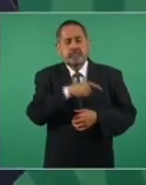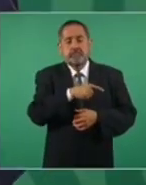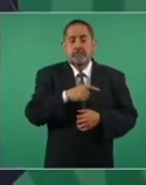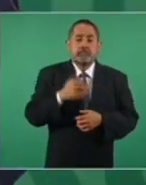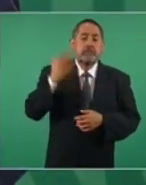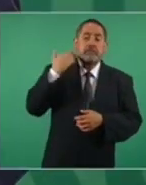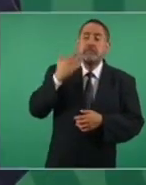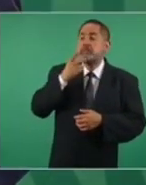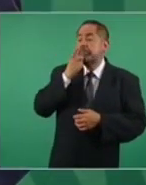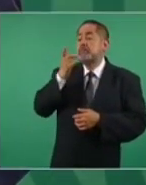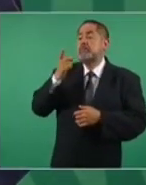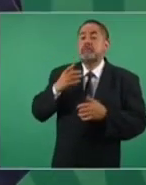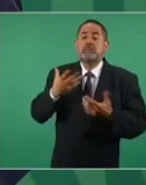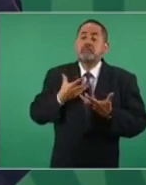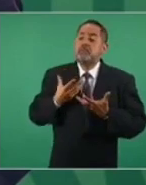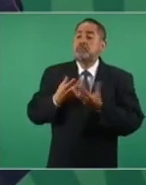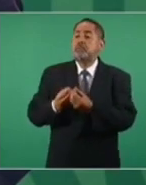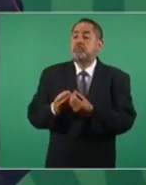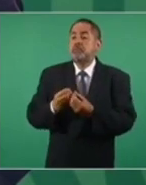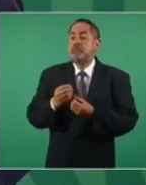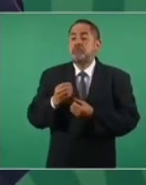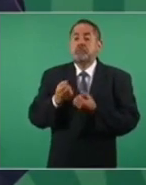pues bien que no le guste